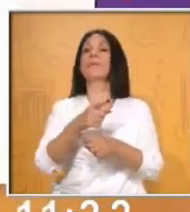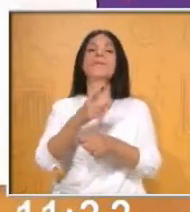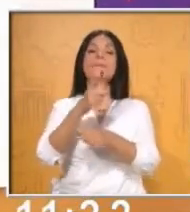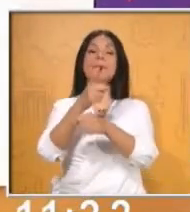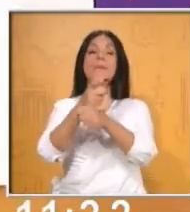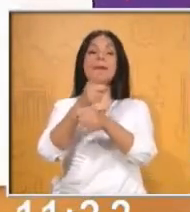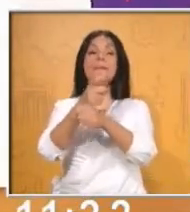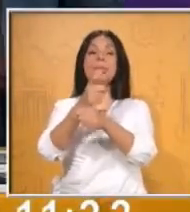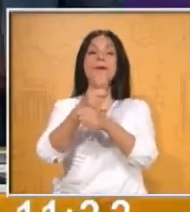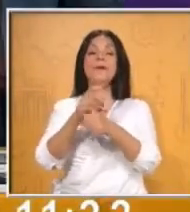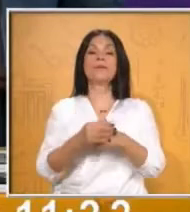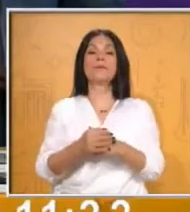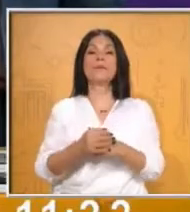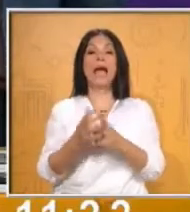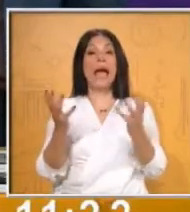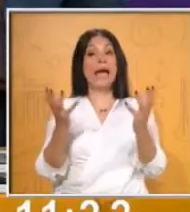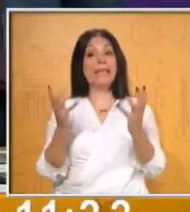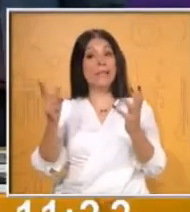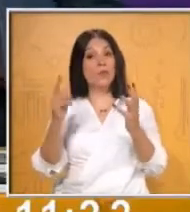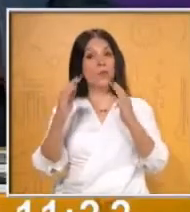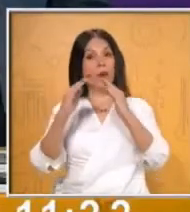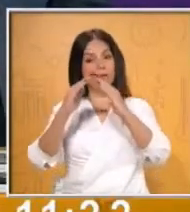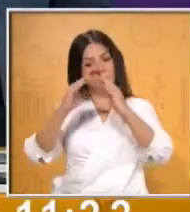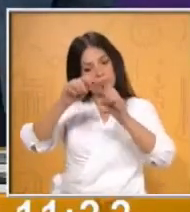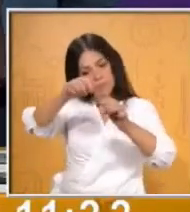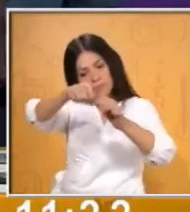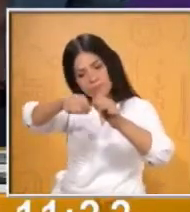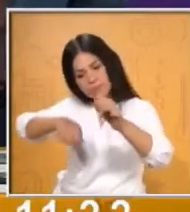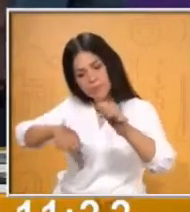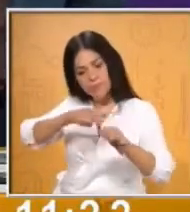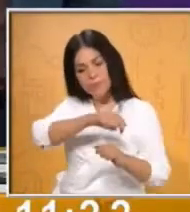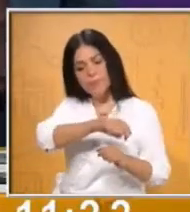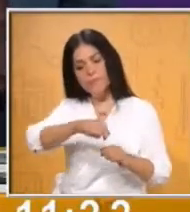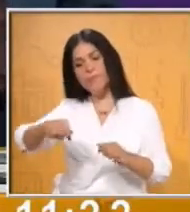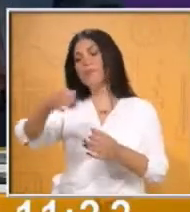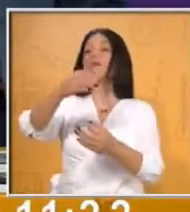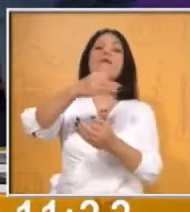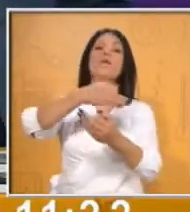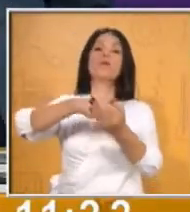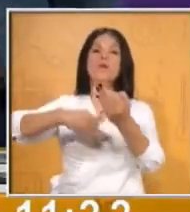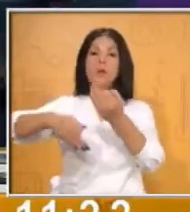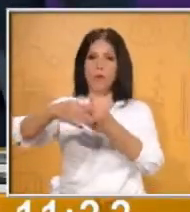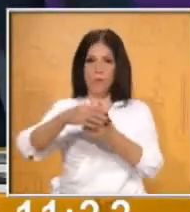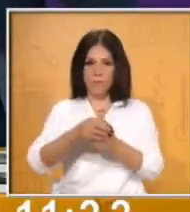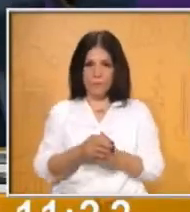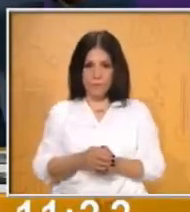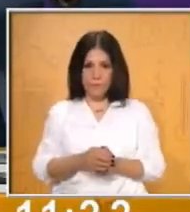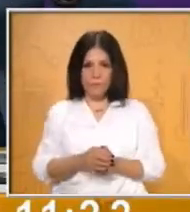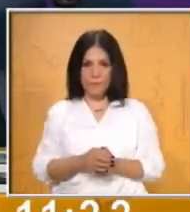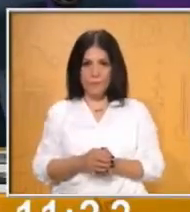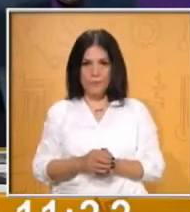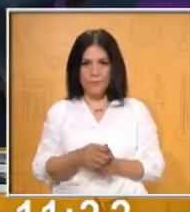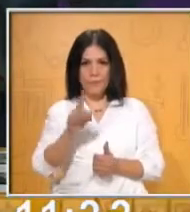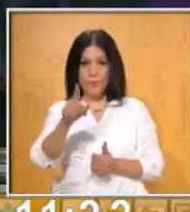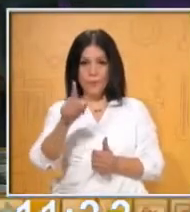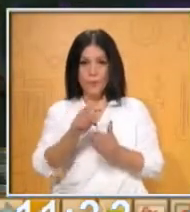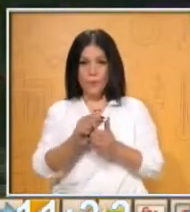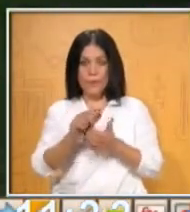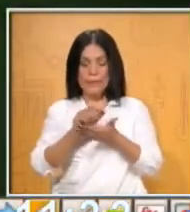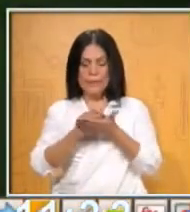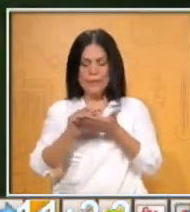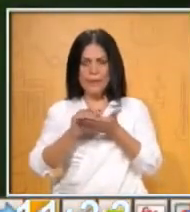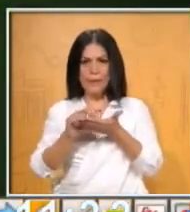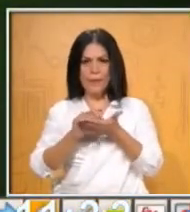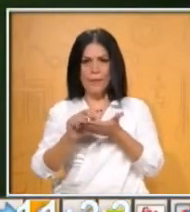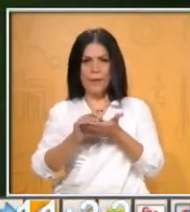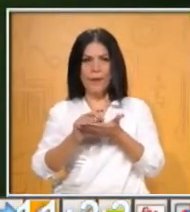Espero que ya lo hayas realizado. En pantalla te va a aparecer la siguiente imagen, para que puedas ir tomando nota y te